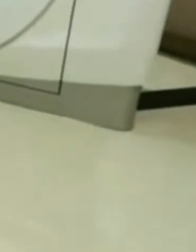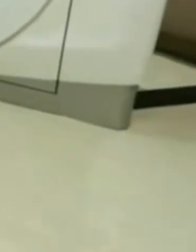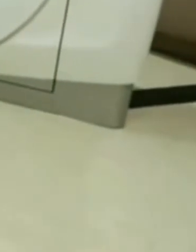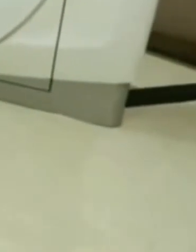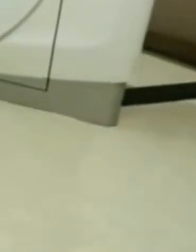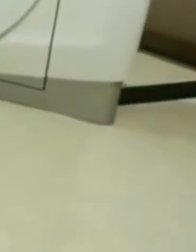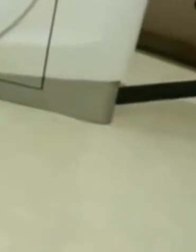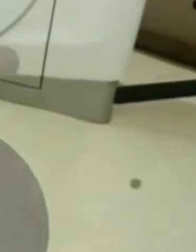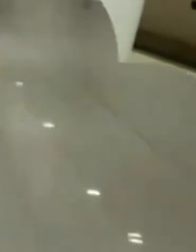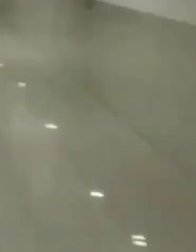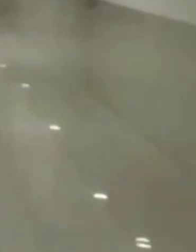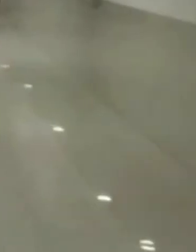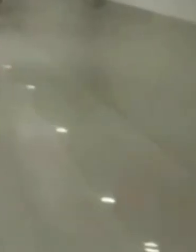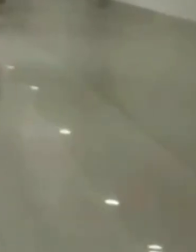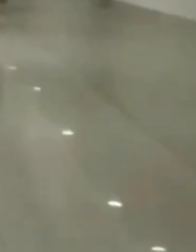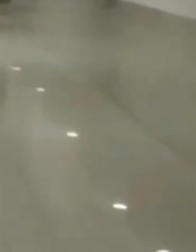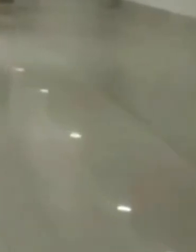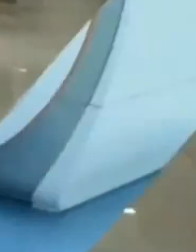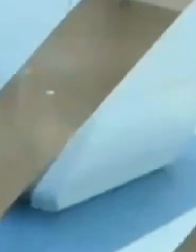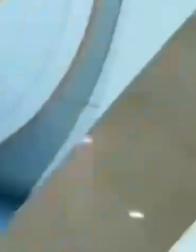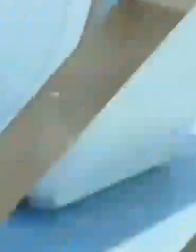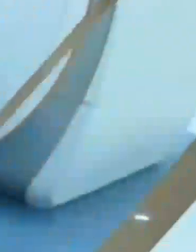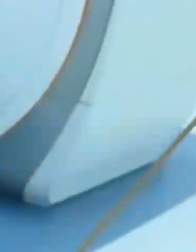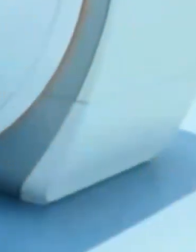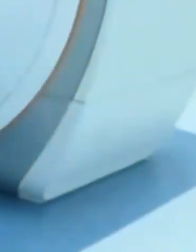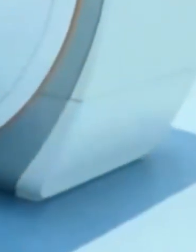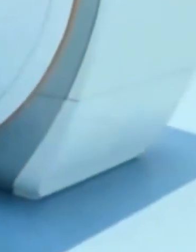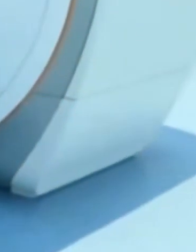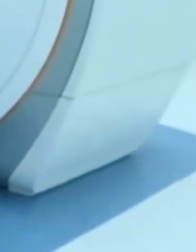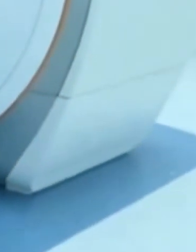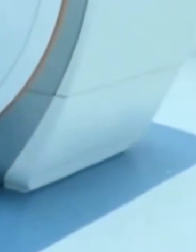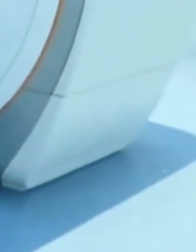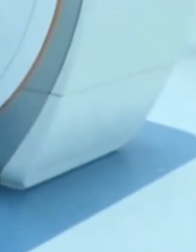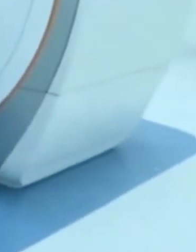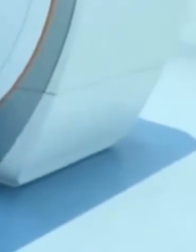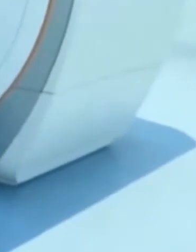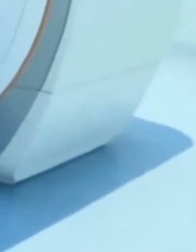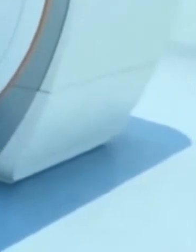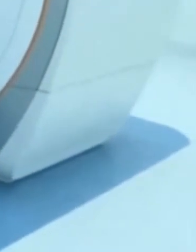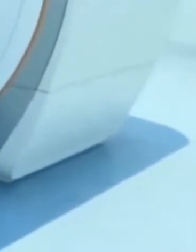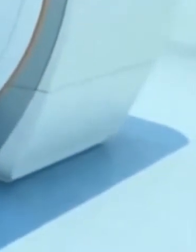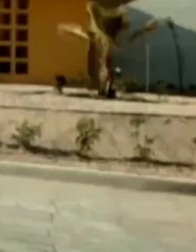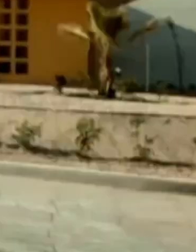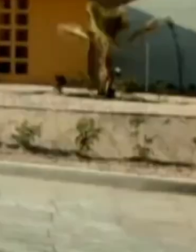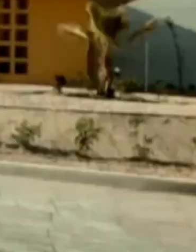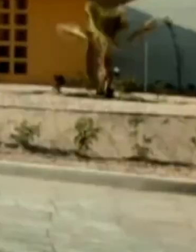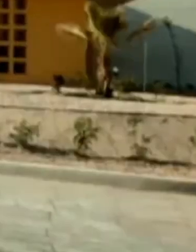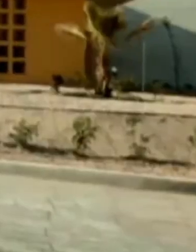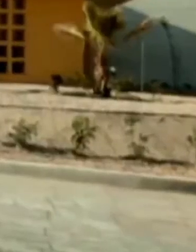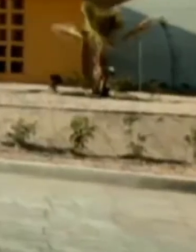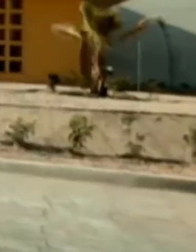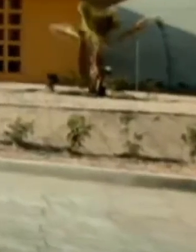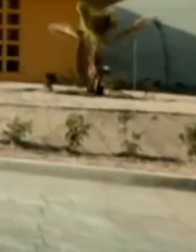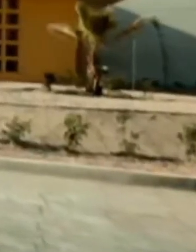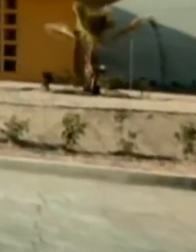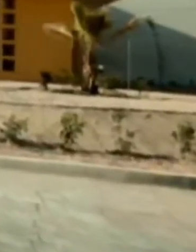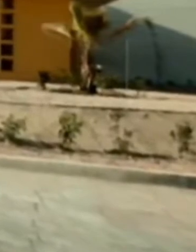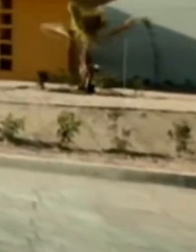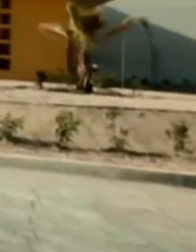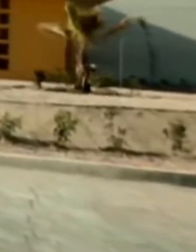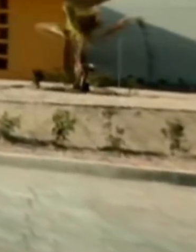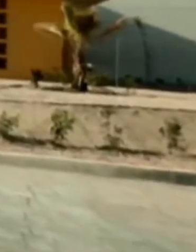además de 46 especialidades, principalmente en imaginología, hemodiálisis y quimioterapia.